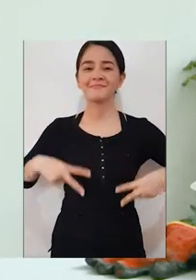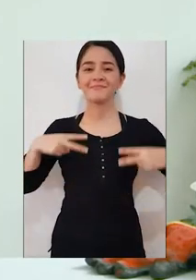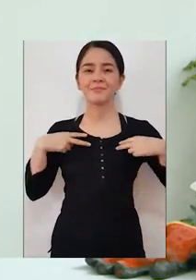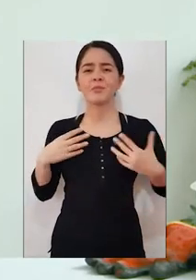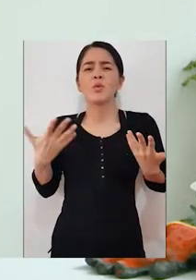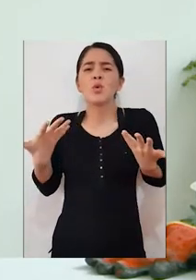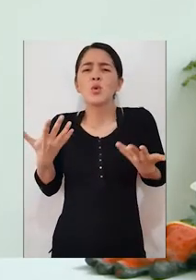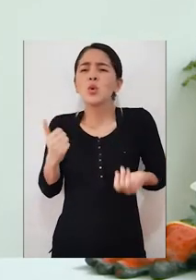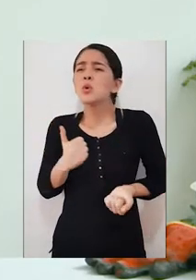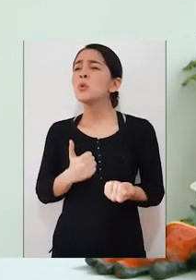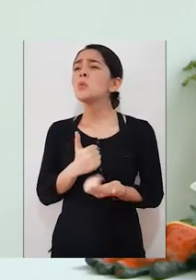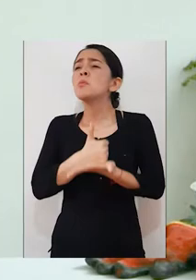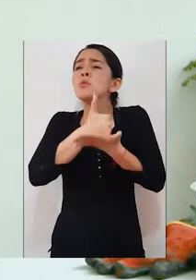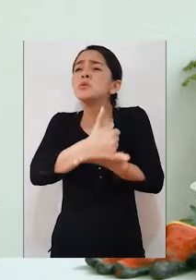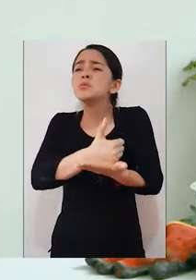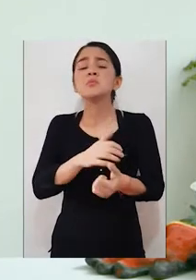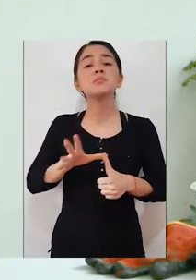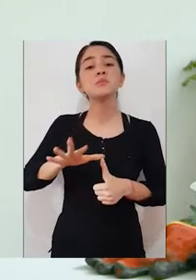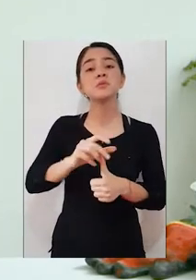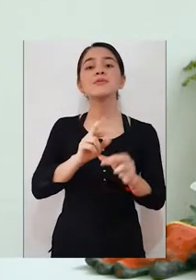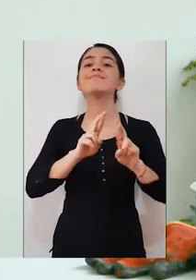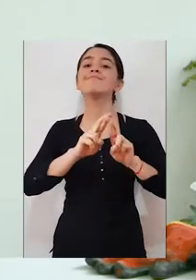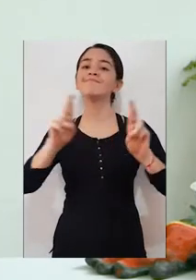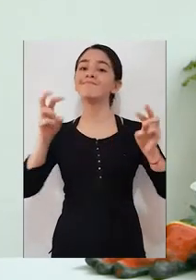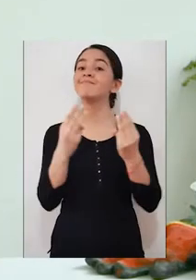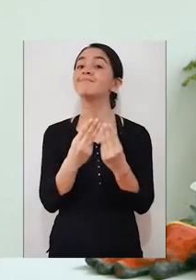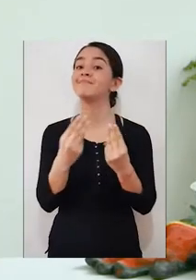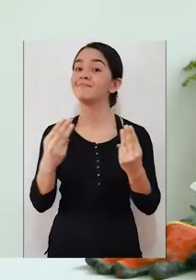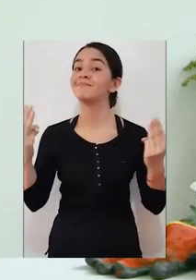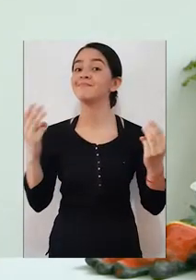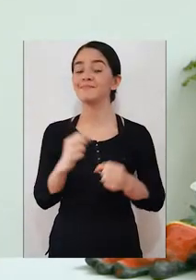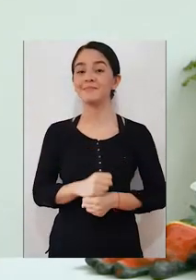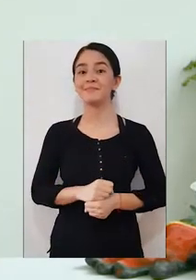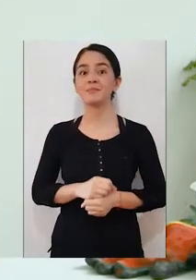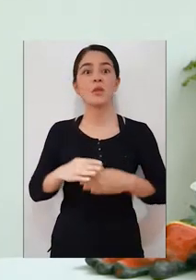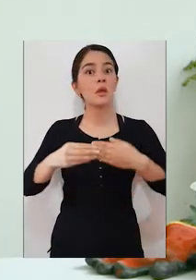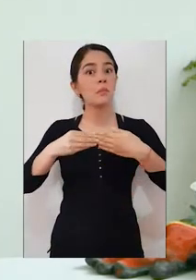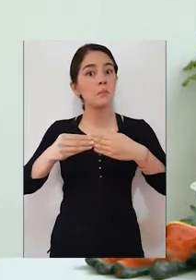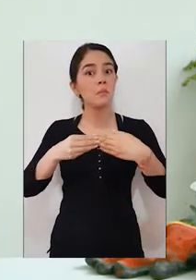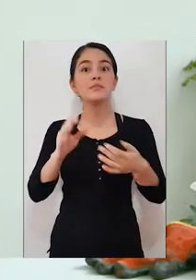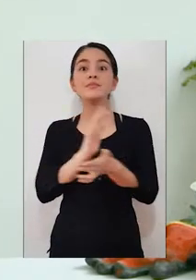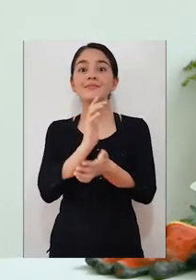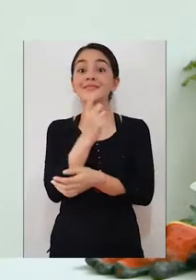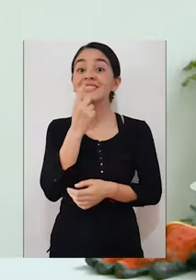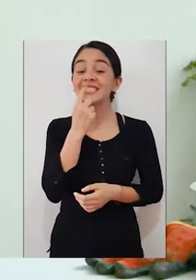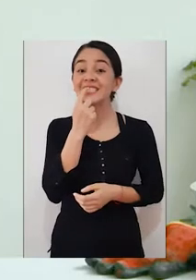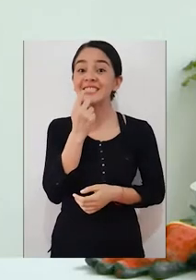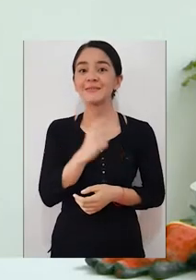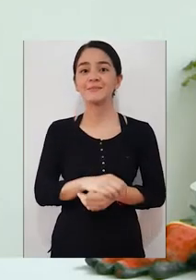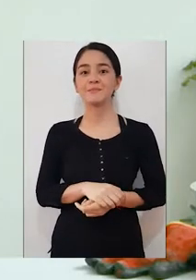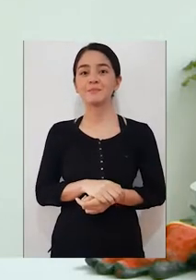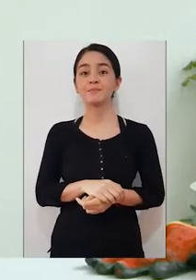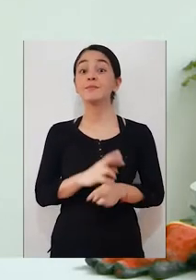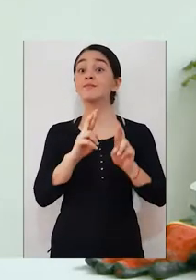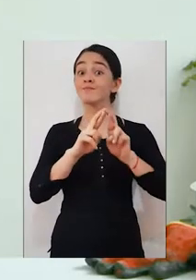protección del medio ambiente es reciclando materiales que lo dañan. Los materiales como plástico, papel y vidrio son algunos que al ser